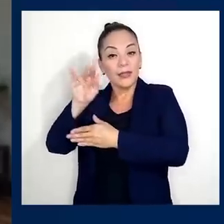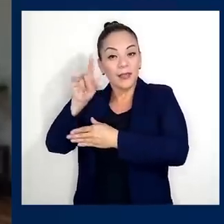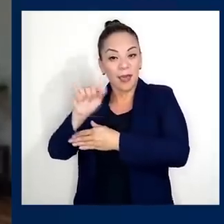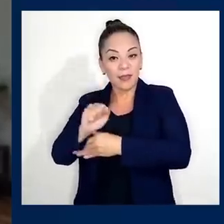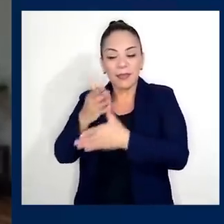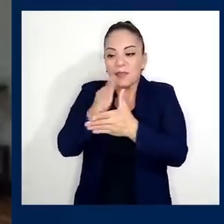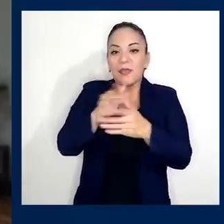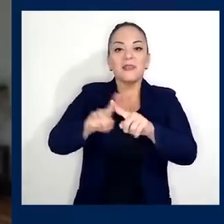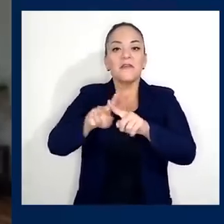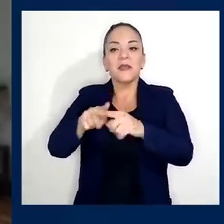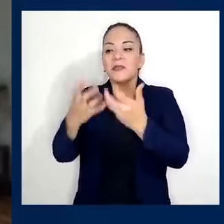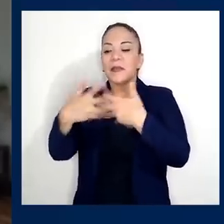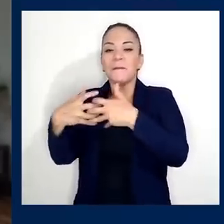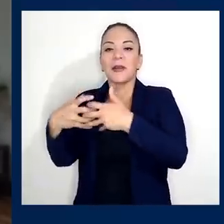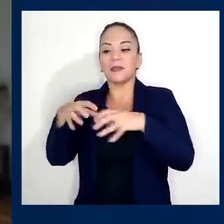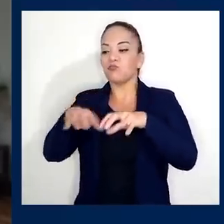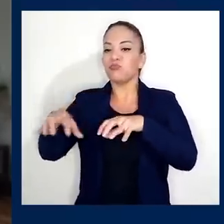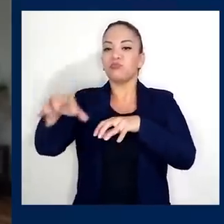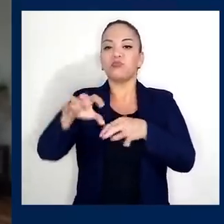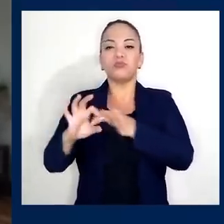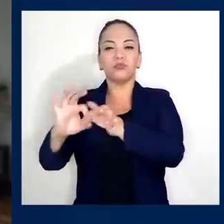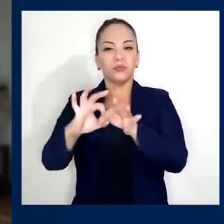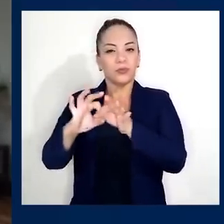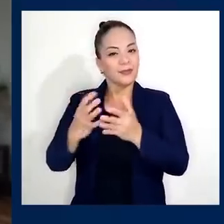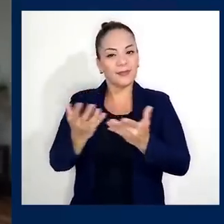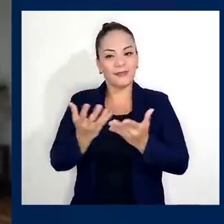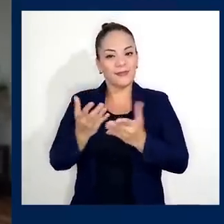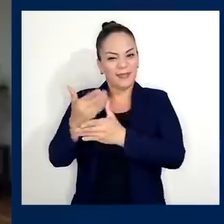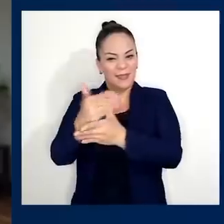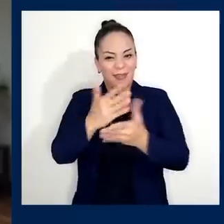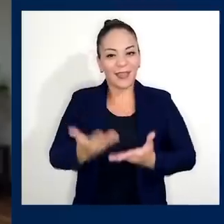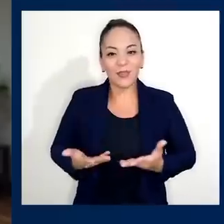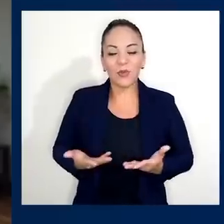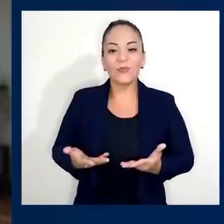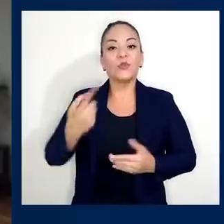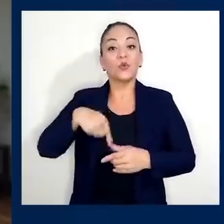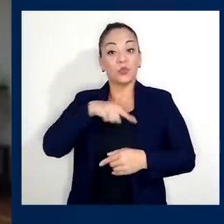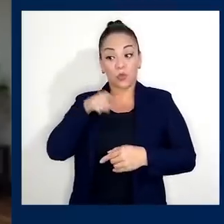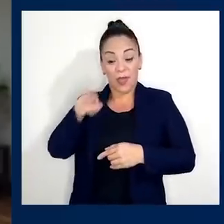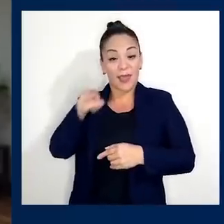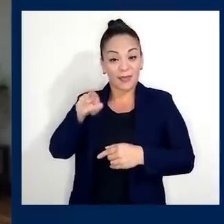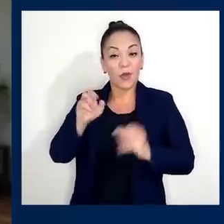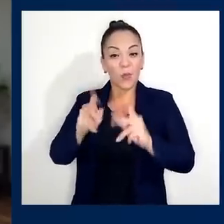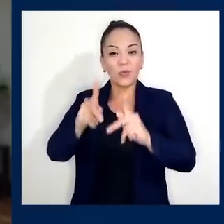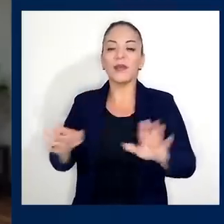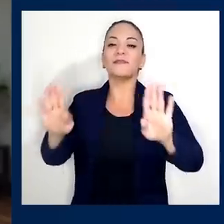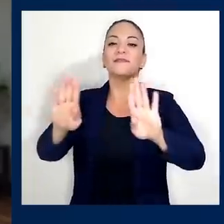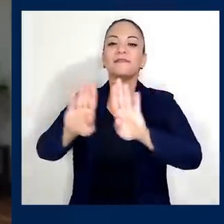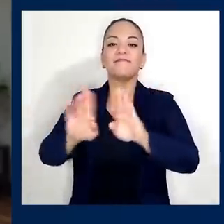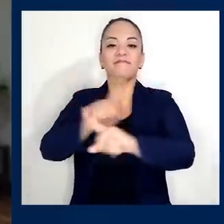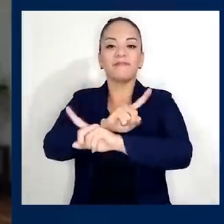subsidiarias o compañías relacionadas. Lo que estamos haciendo es cerrando esos portillos